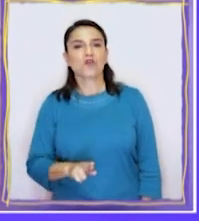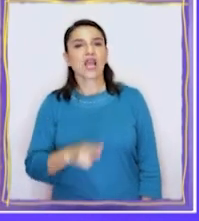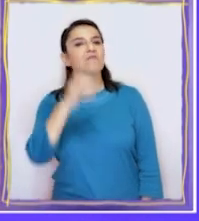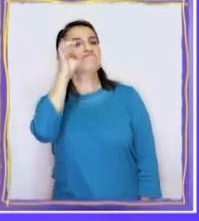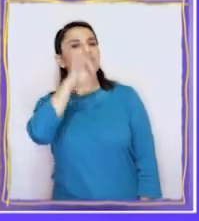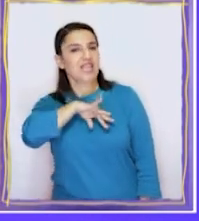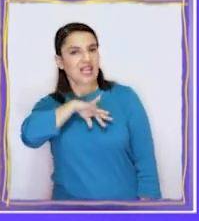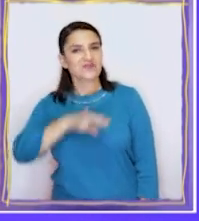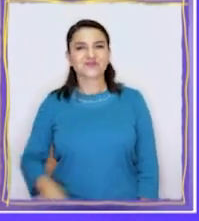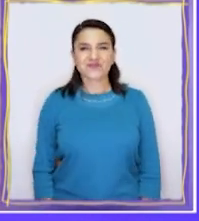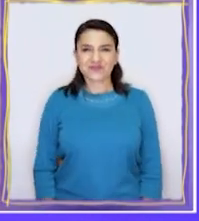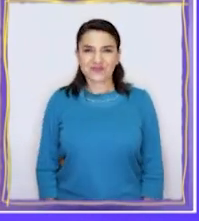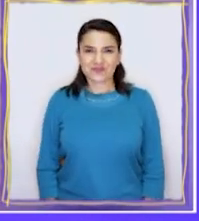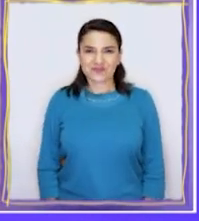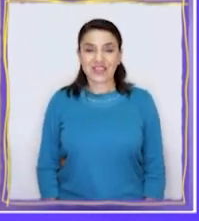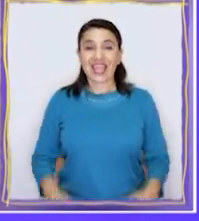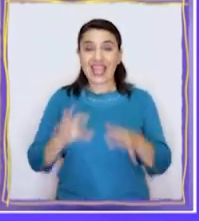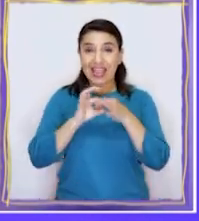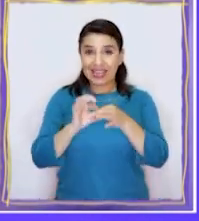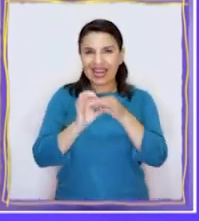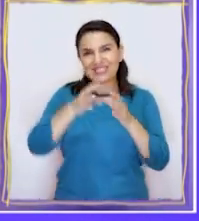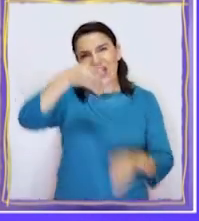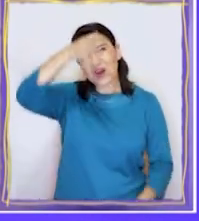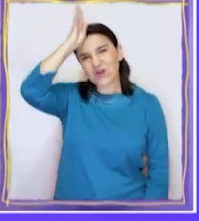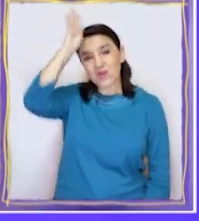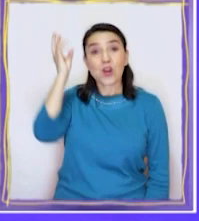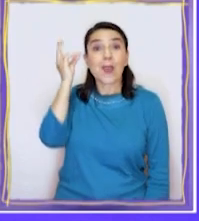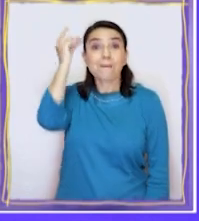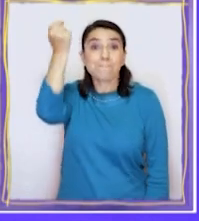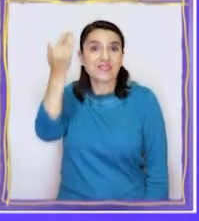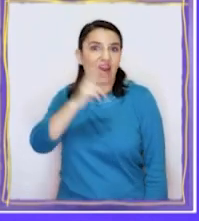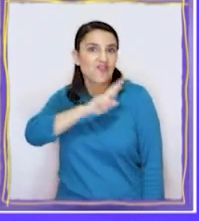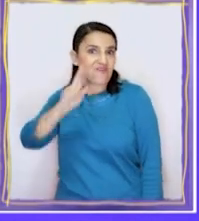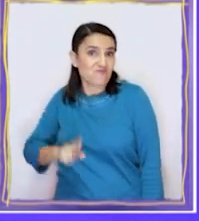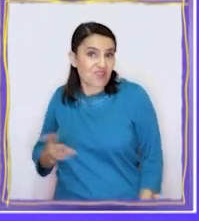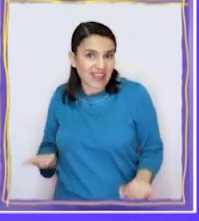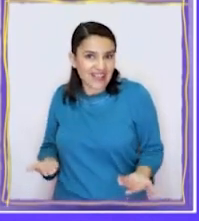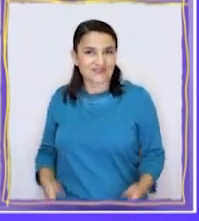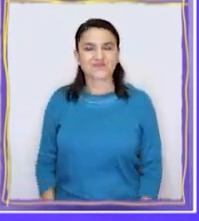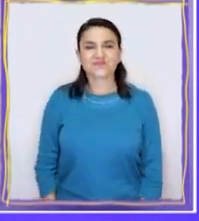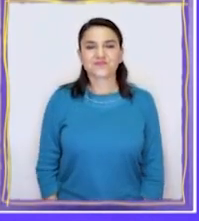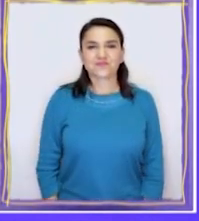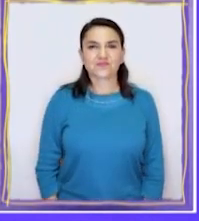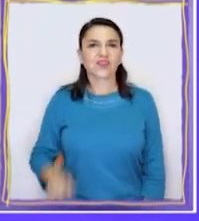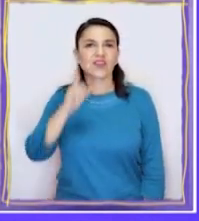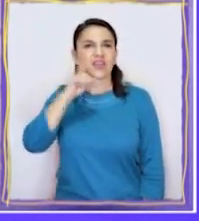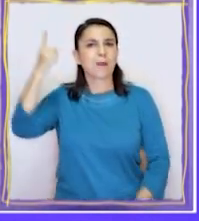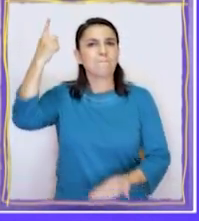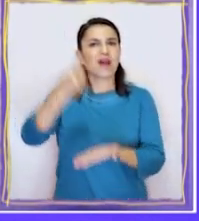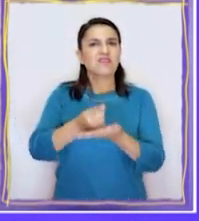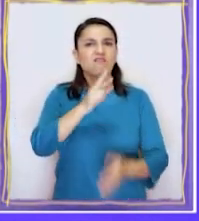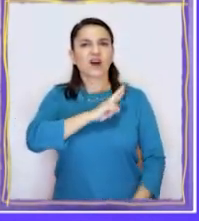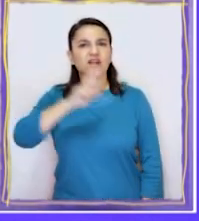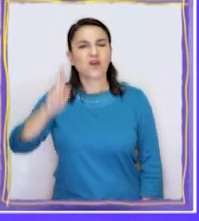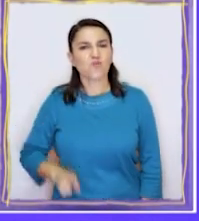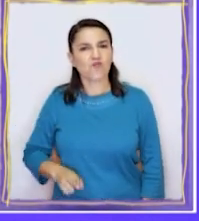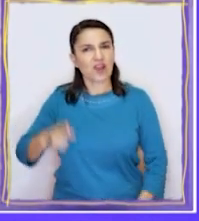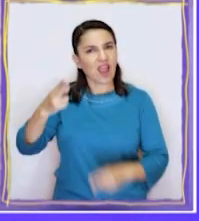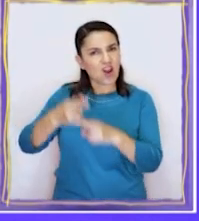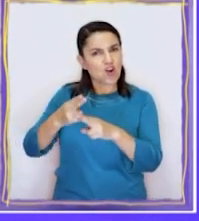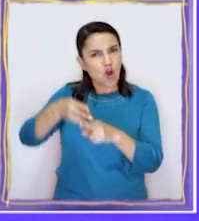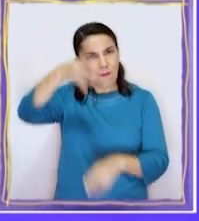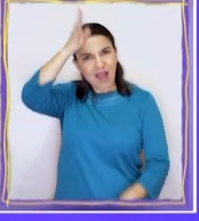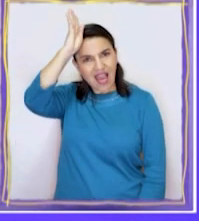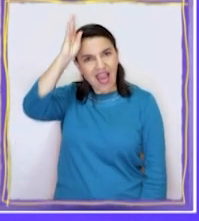República de Chile. Gracias a los romanos que inventaron este concepto. Pero, ¿quiénes mandaban en la república en Roma?